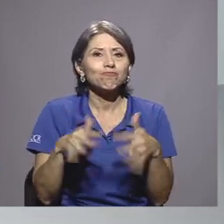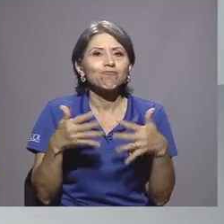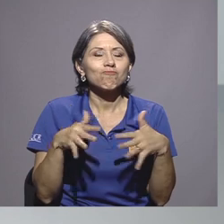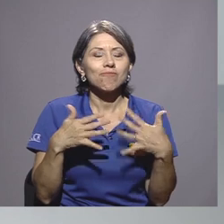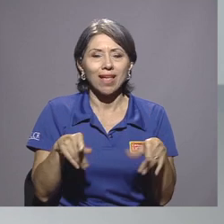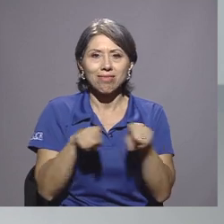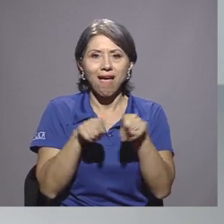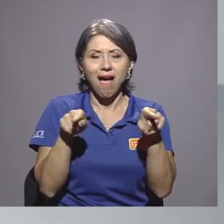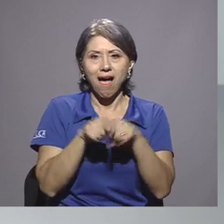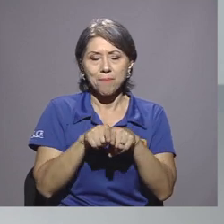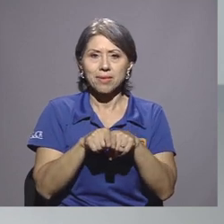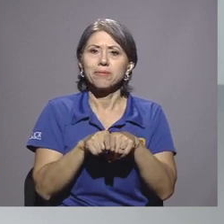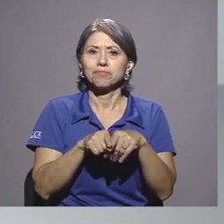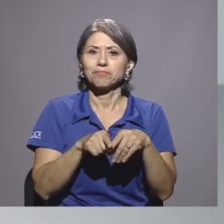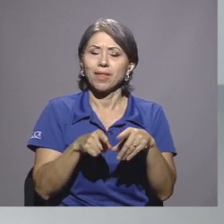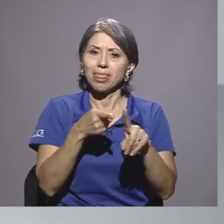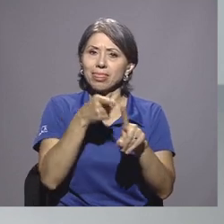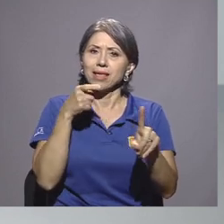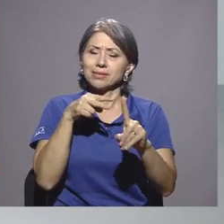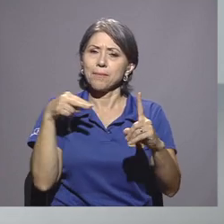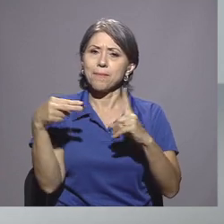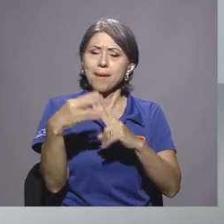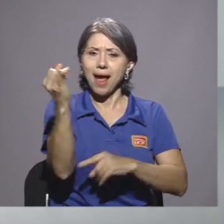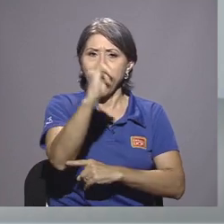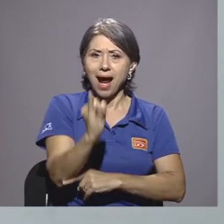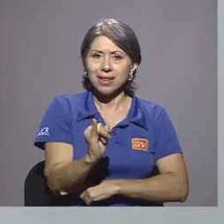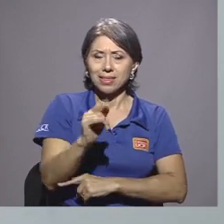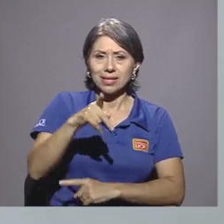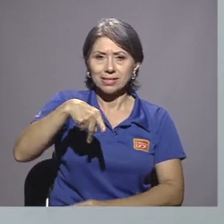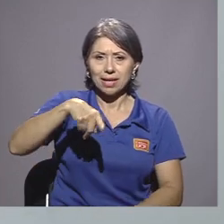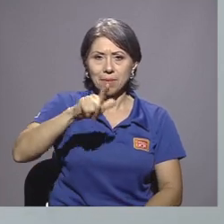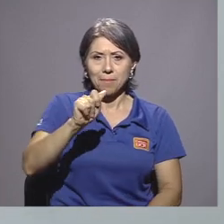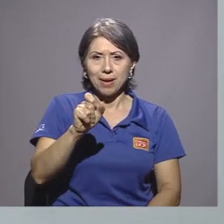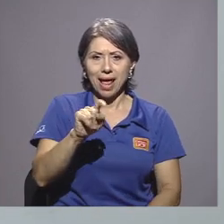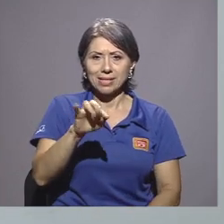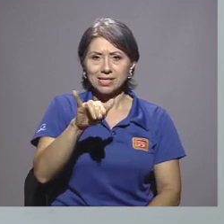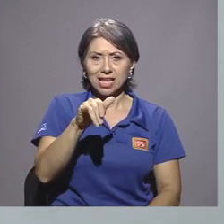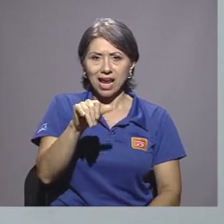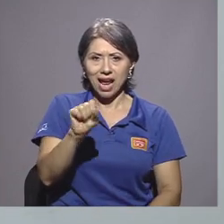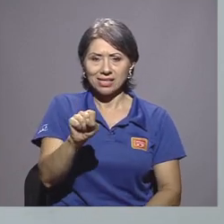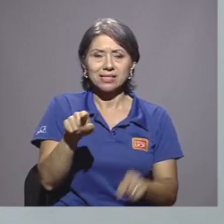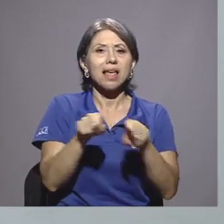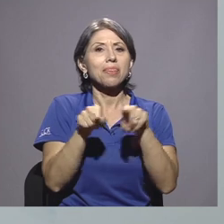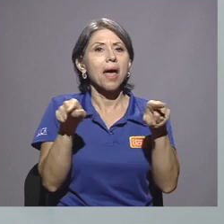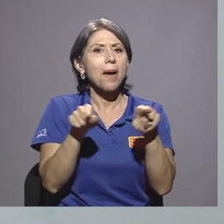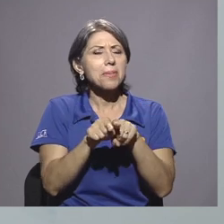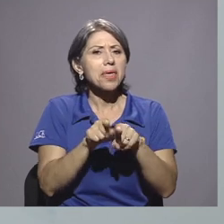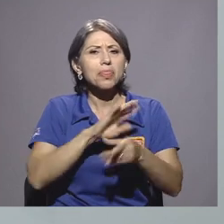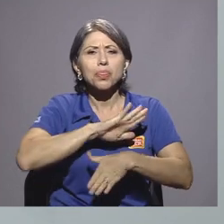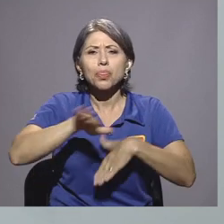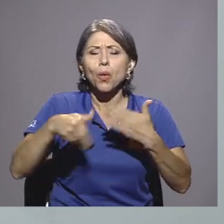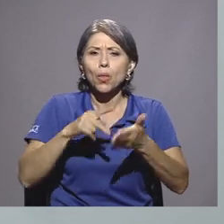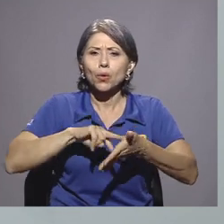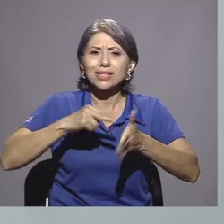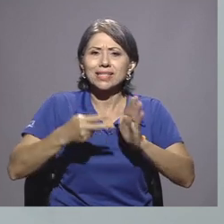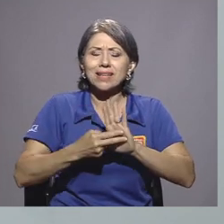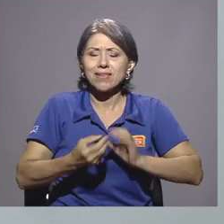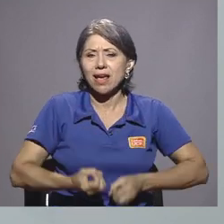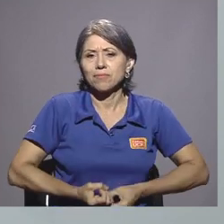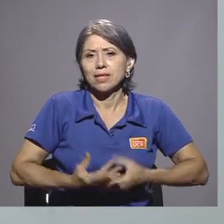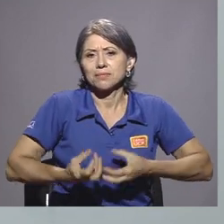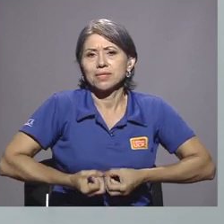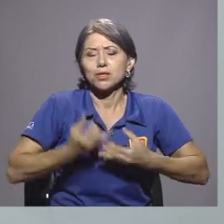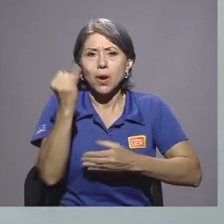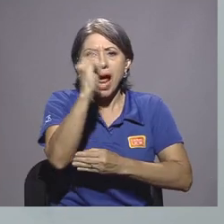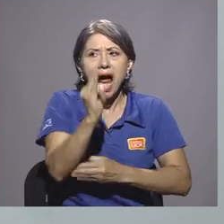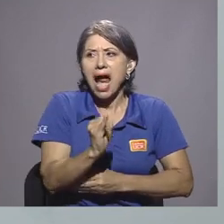bueno, creo que también desde la parte de las artes, de las artes plásticas, de la expresión también en todo lo que implica eso, de las artes pueden ser